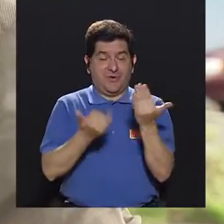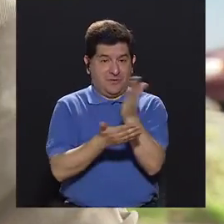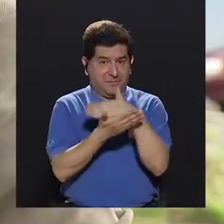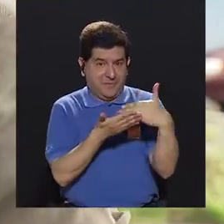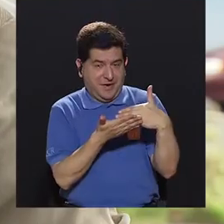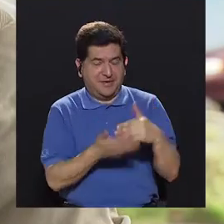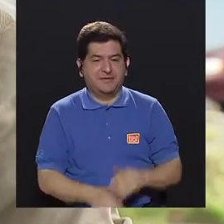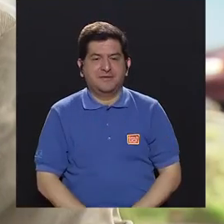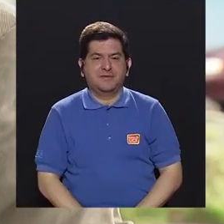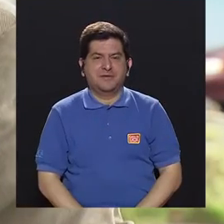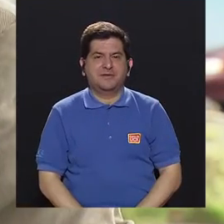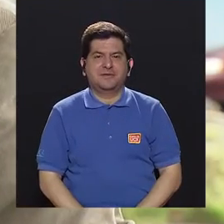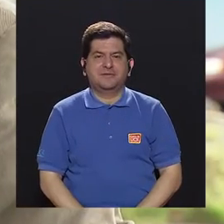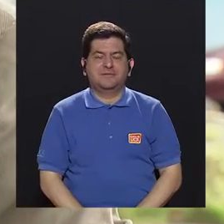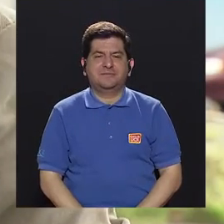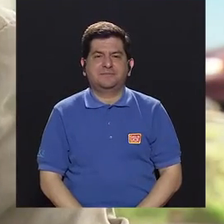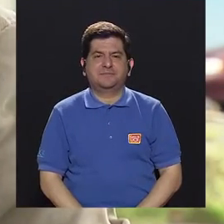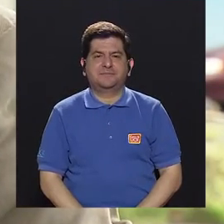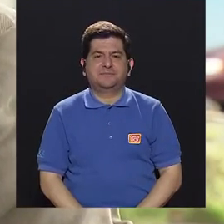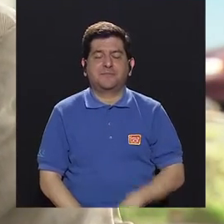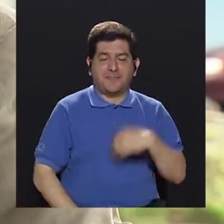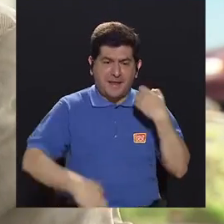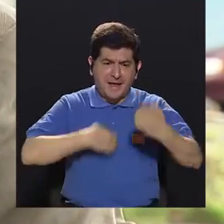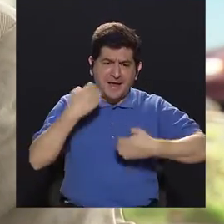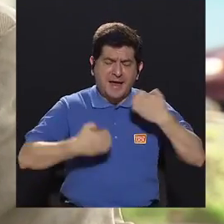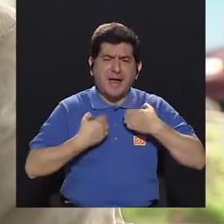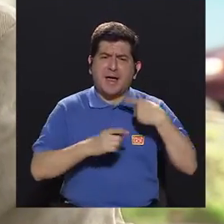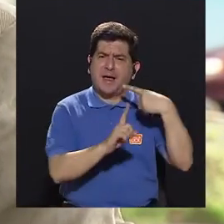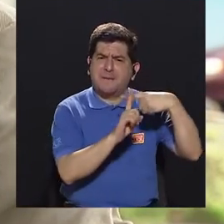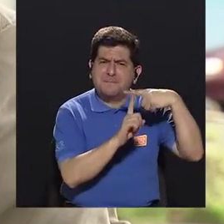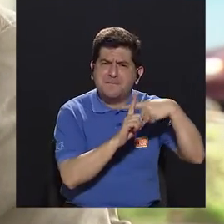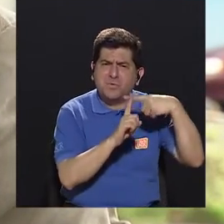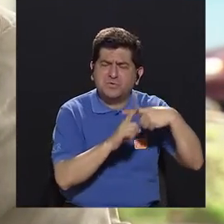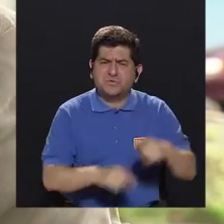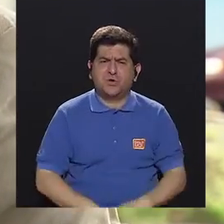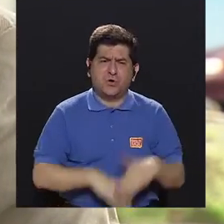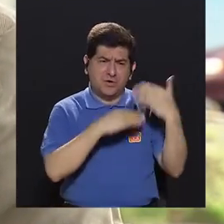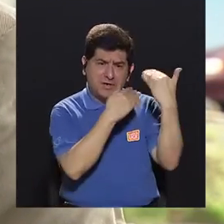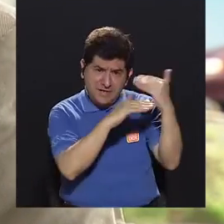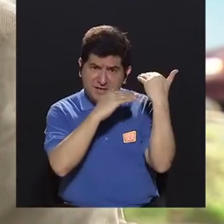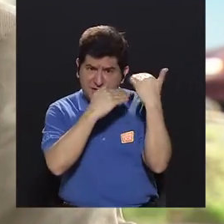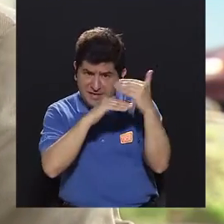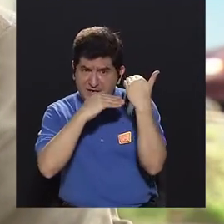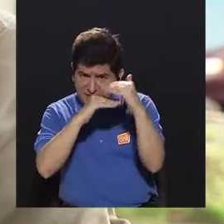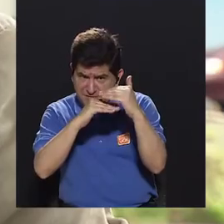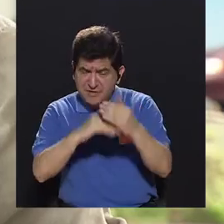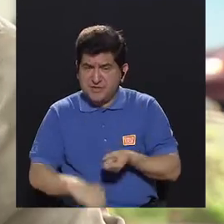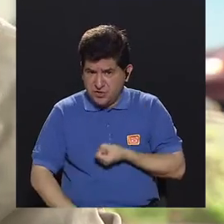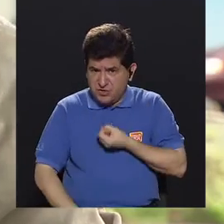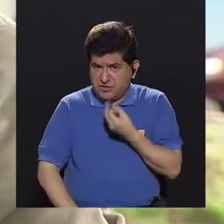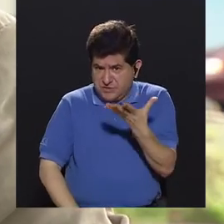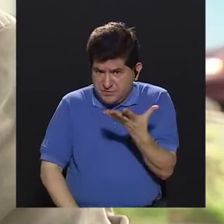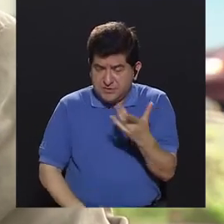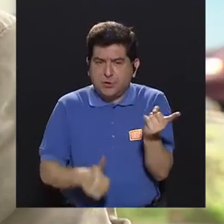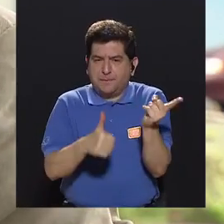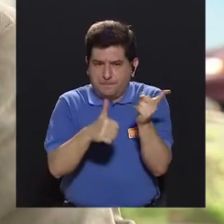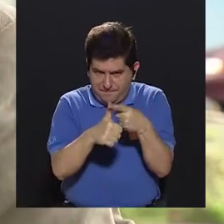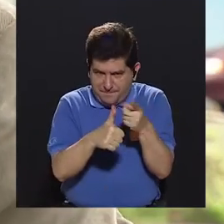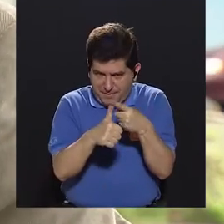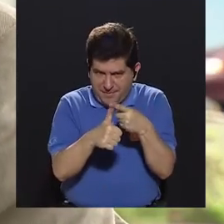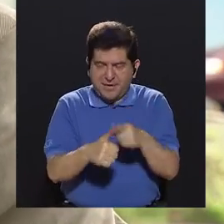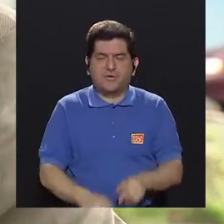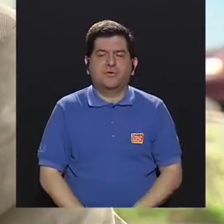Con respecto a esa expresión en términos de emociones positivas, existen restricciones para poderlas expresar, número uno.